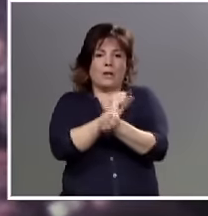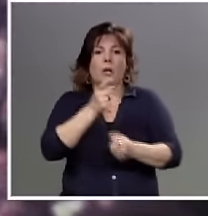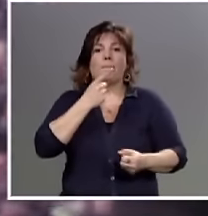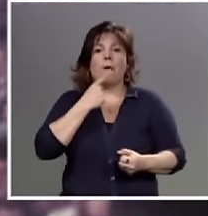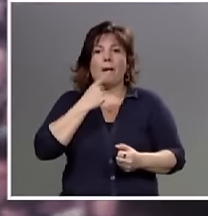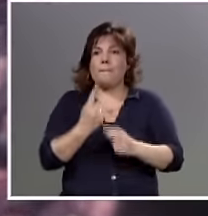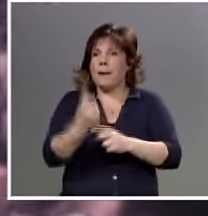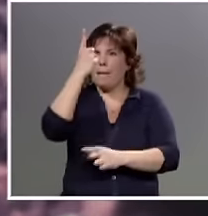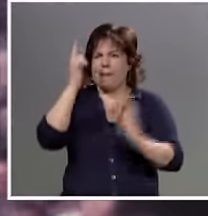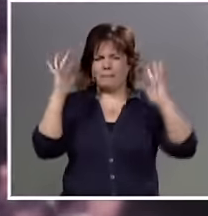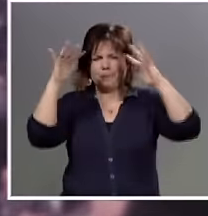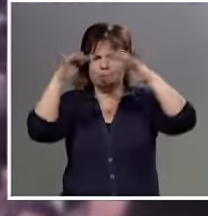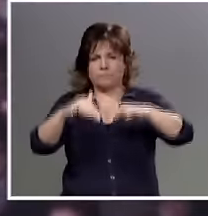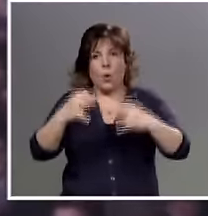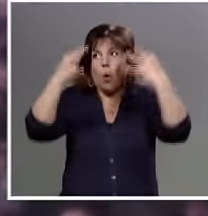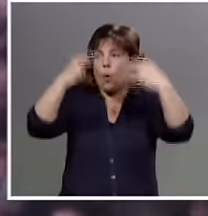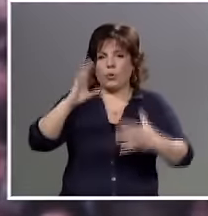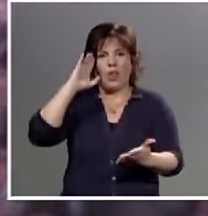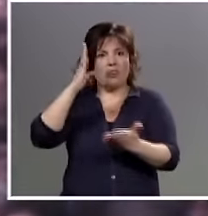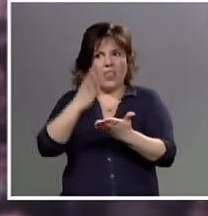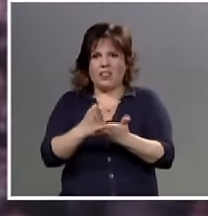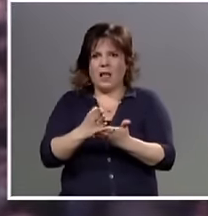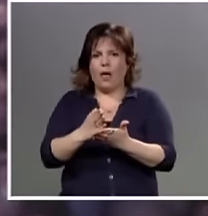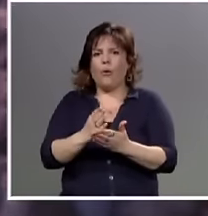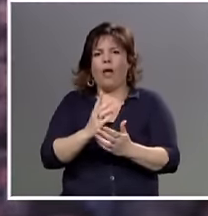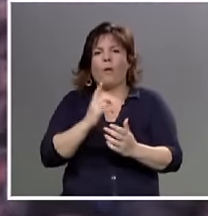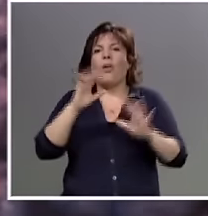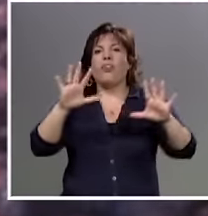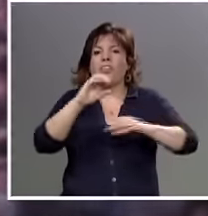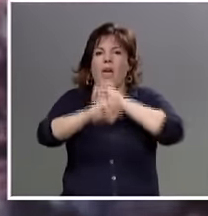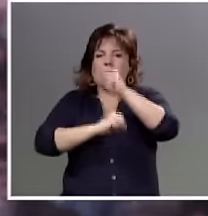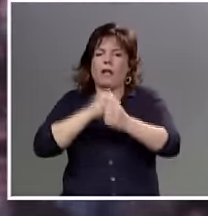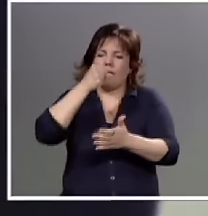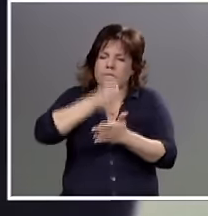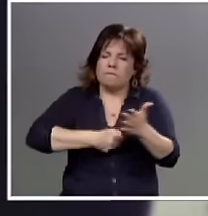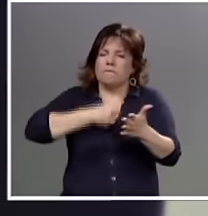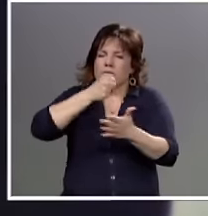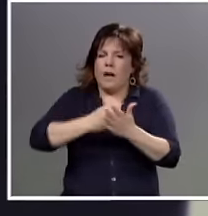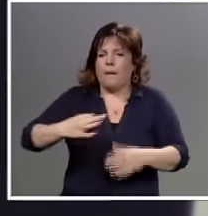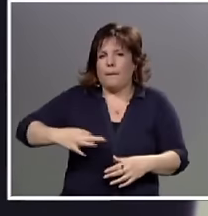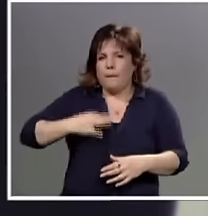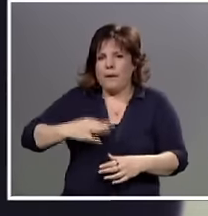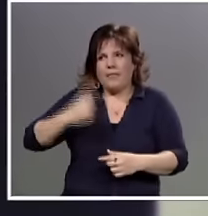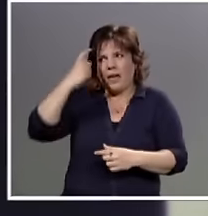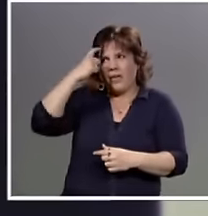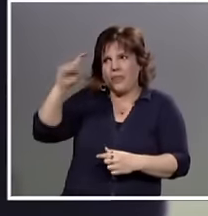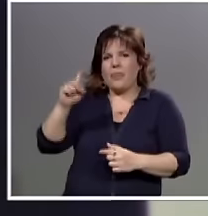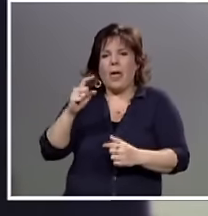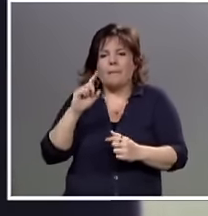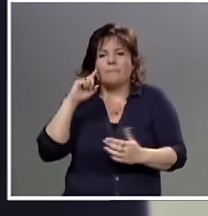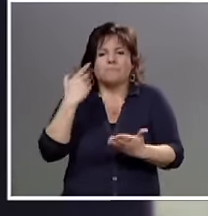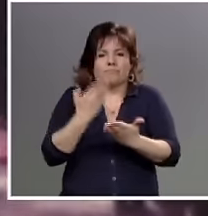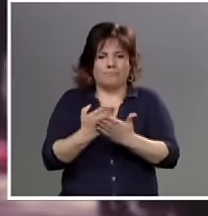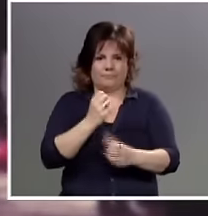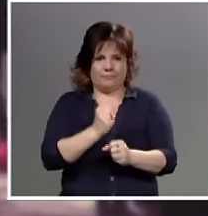acto multitudinario en plena dictadura. Era el resultado de 10 años de lucha por la vida y los principios de la clase trabajadora.